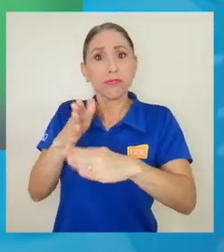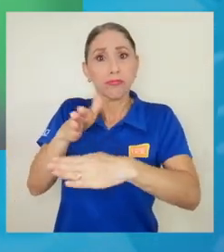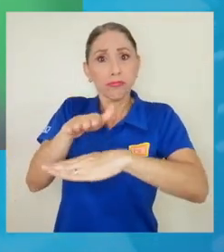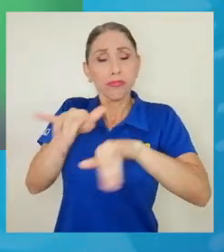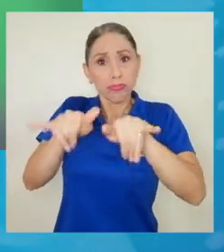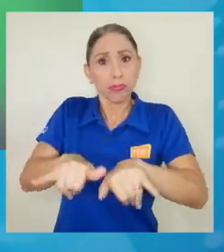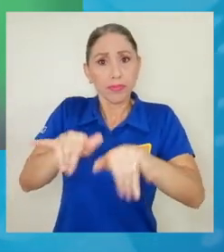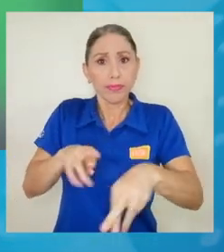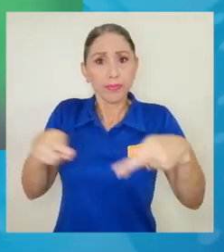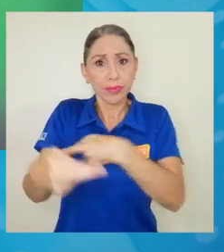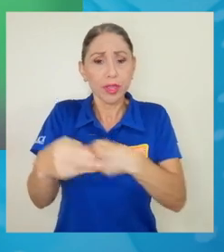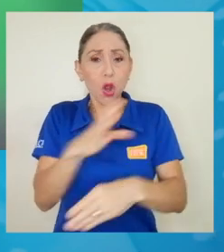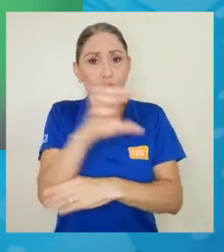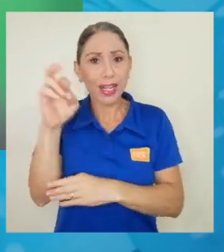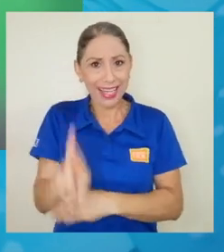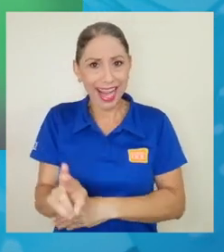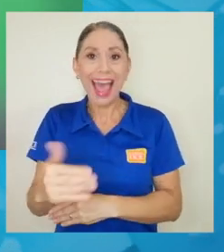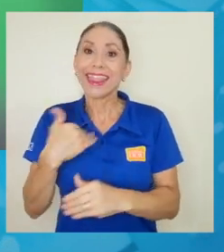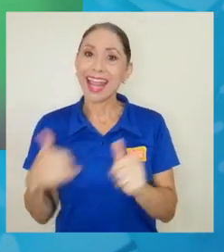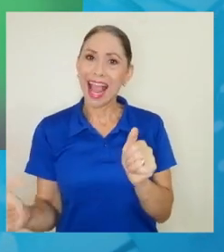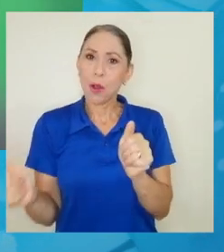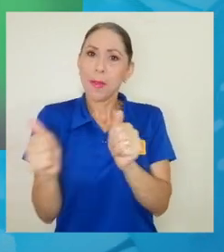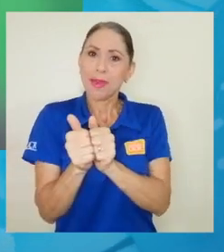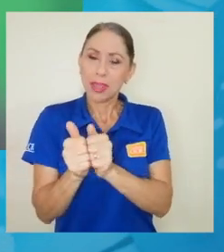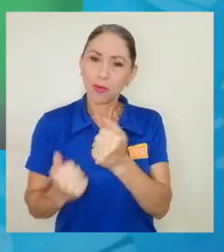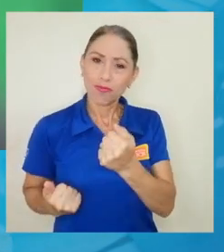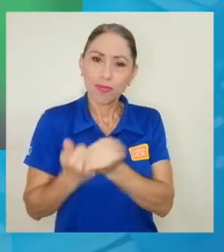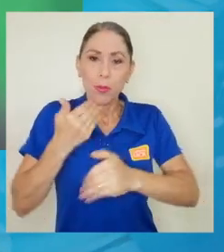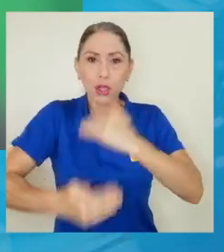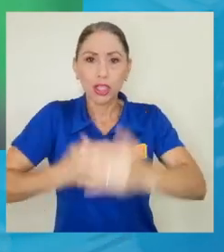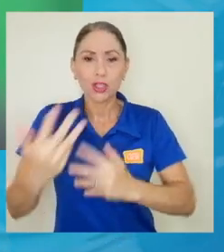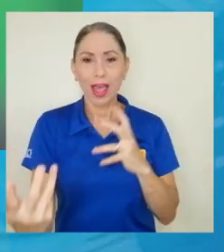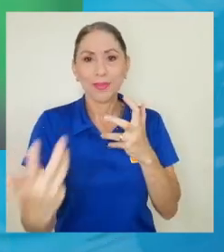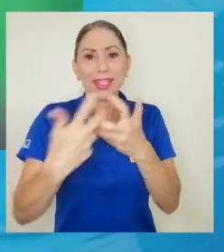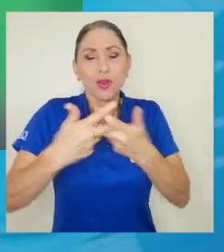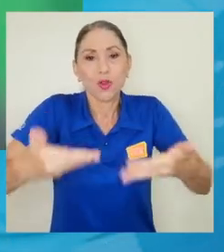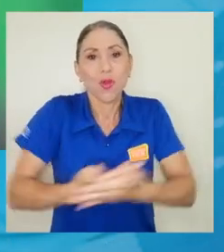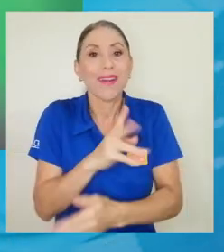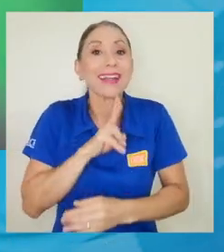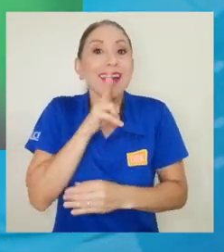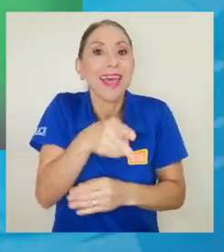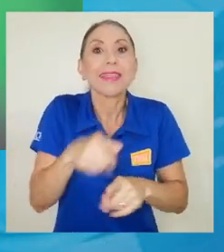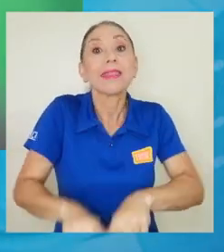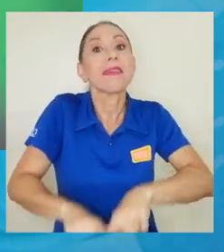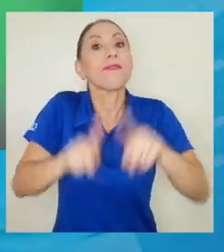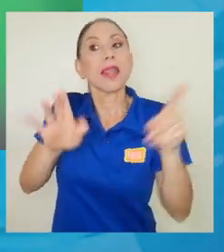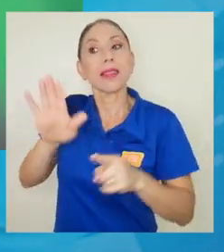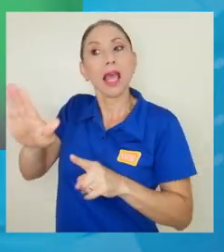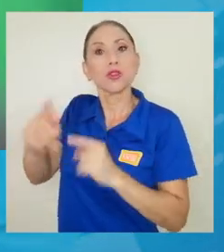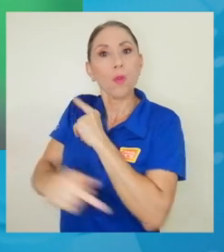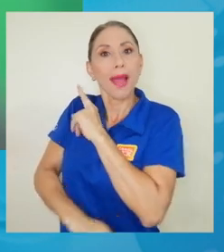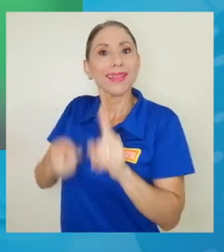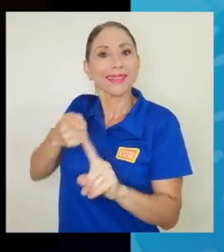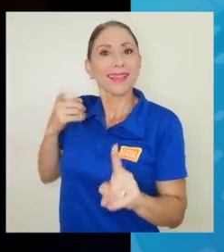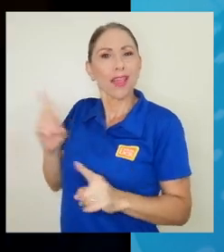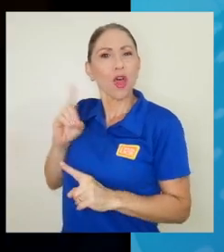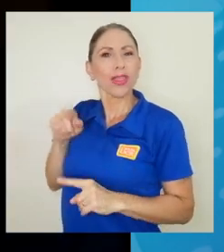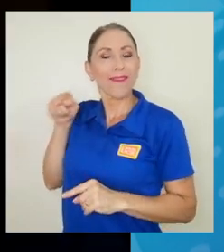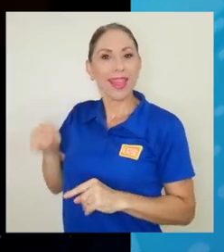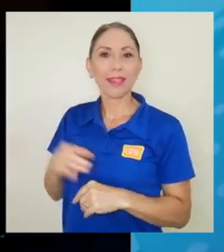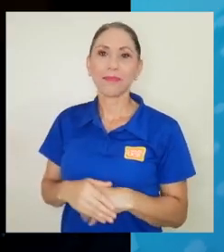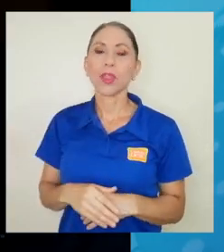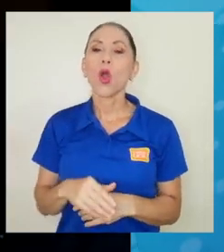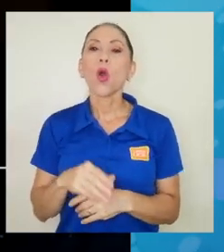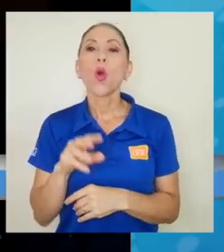Rica tengan un acompañamiento su proceso de adaptación a una nueva realidad la cual va ser muy diferente a la de su país de origen. El